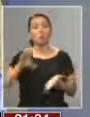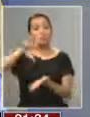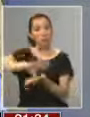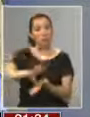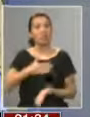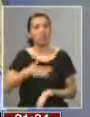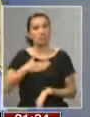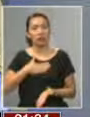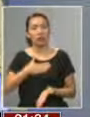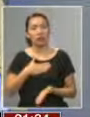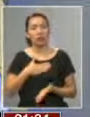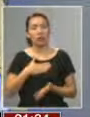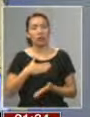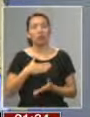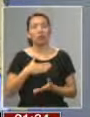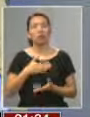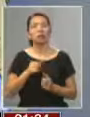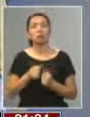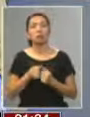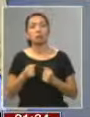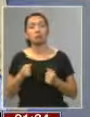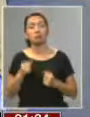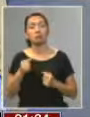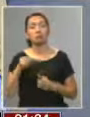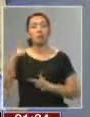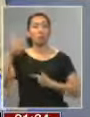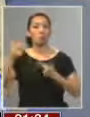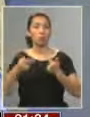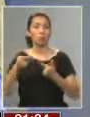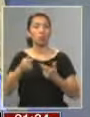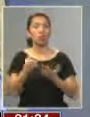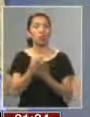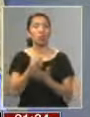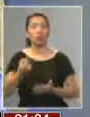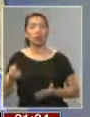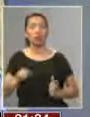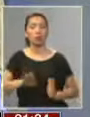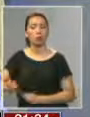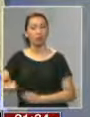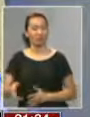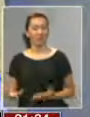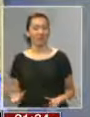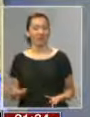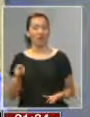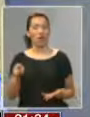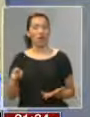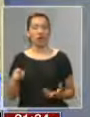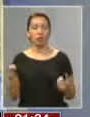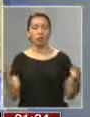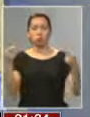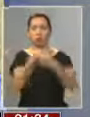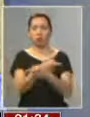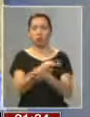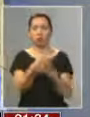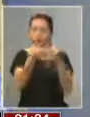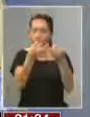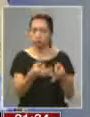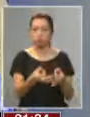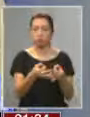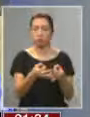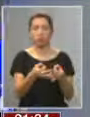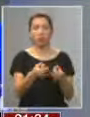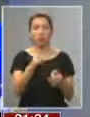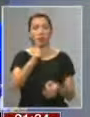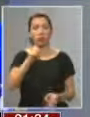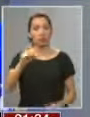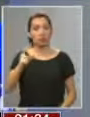quiere, y se están prestando para una política de la derecha. Esos senadores están contradiciendo la esencia y la misión